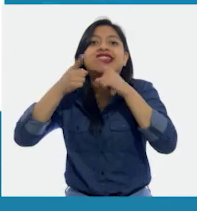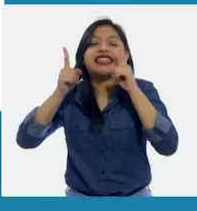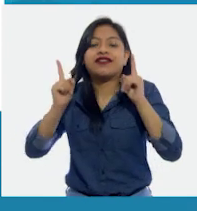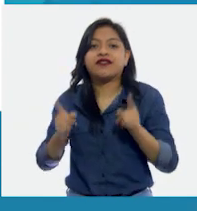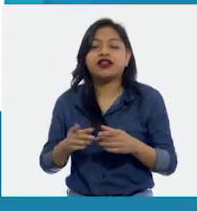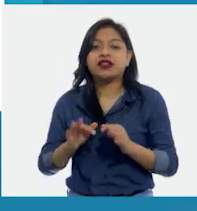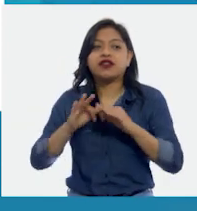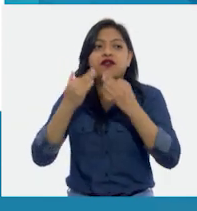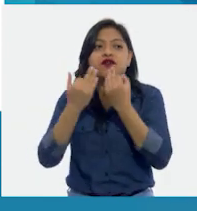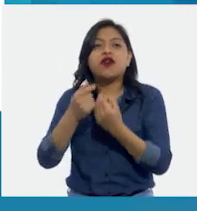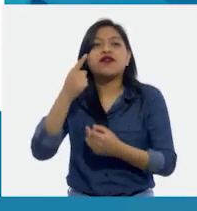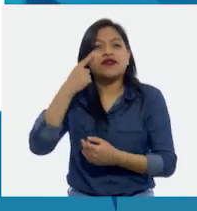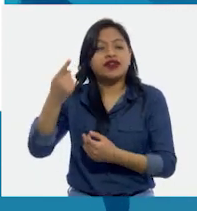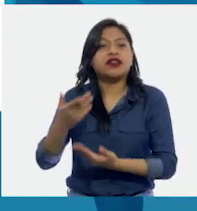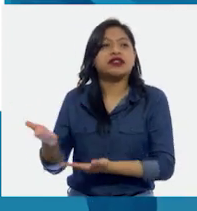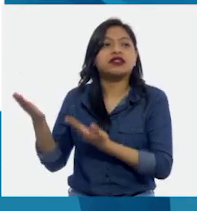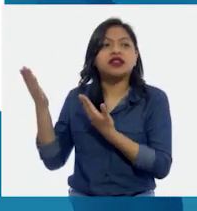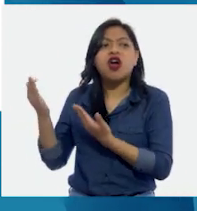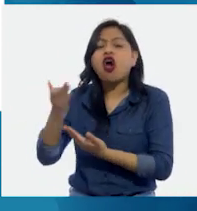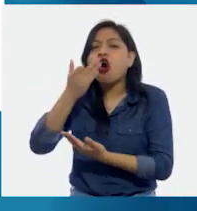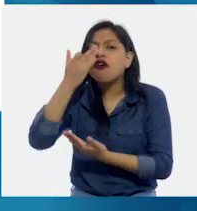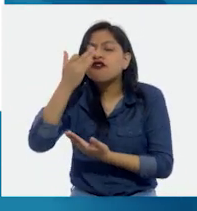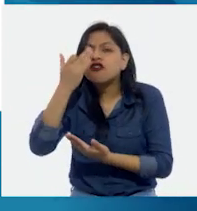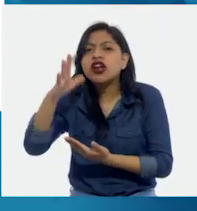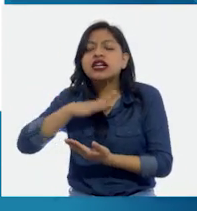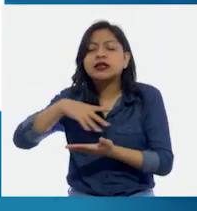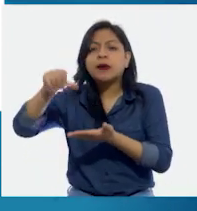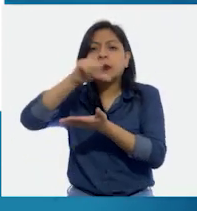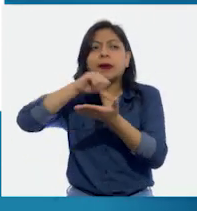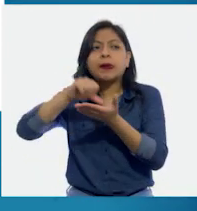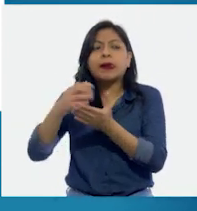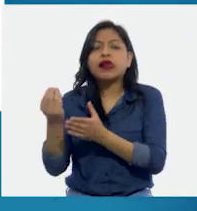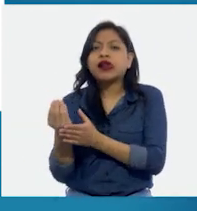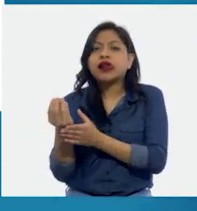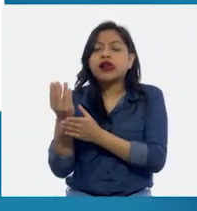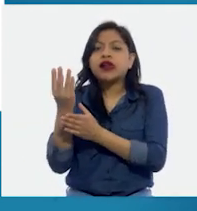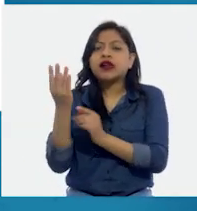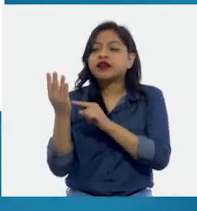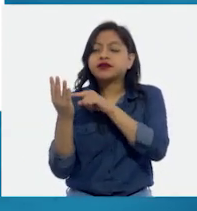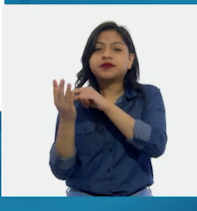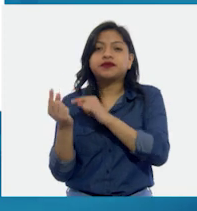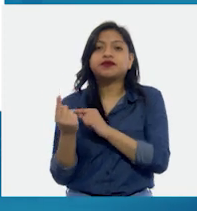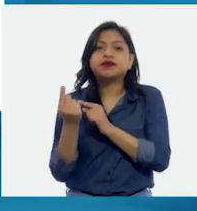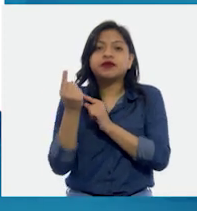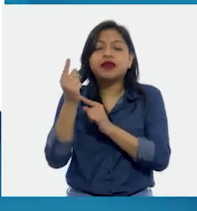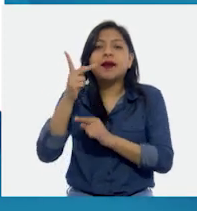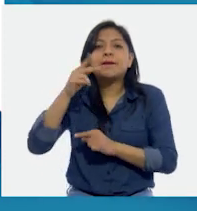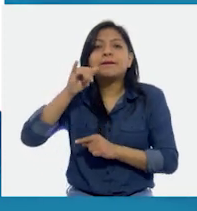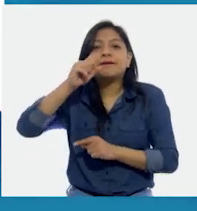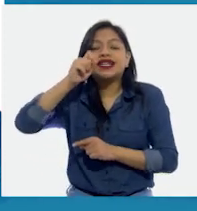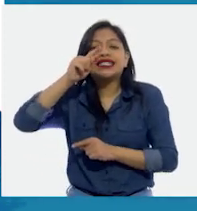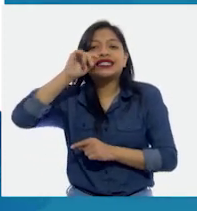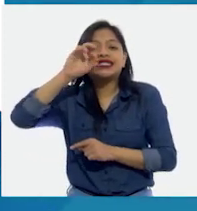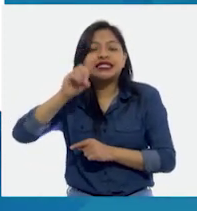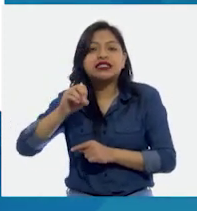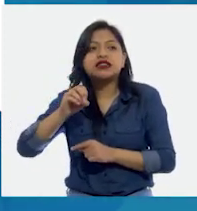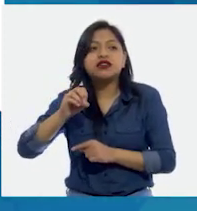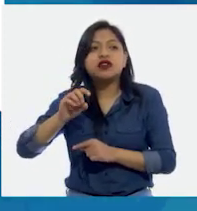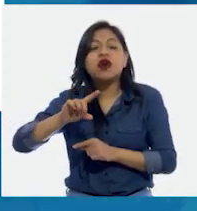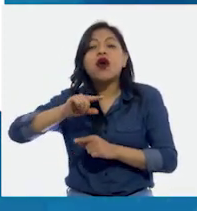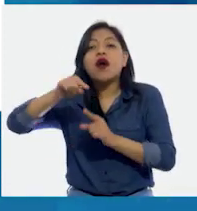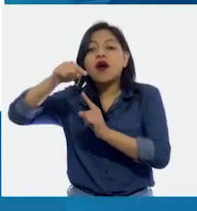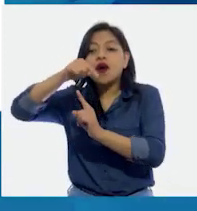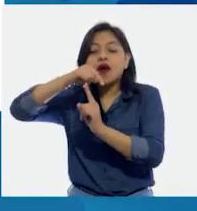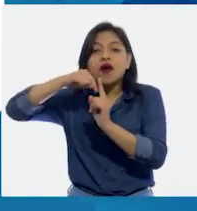¿Te acuerdas que las flores tienen en el centro el pistilo, que es la parte femenina? Luego